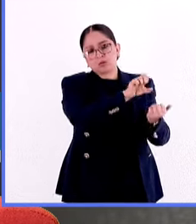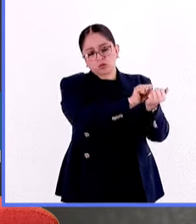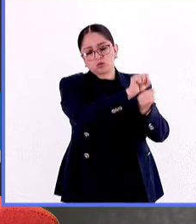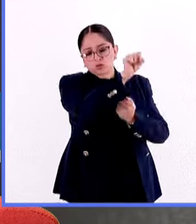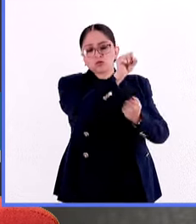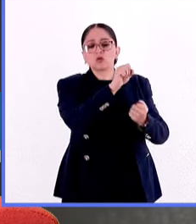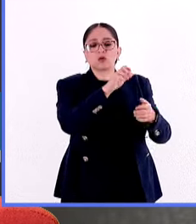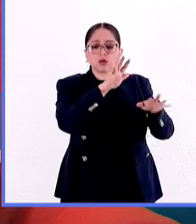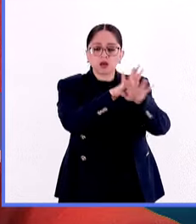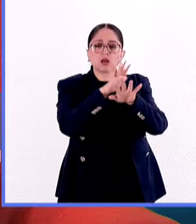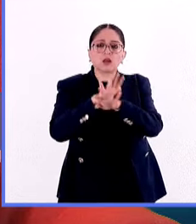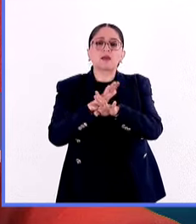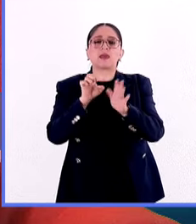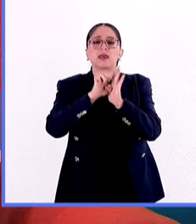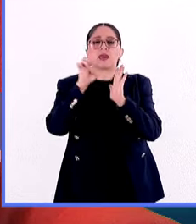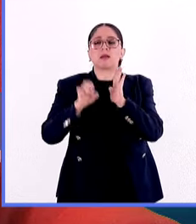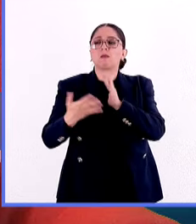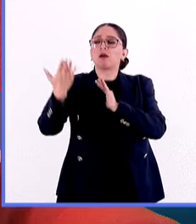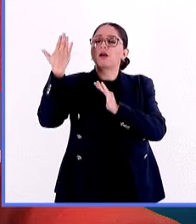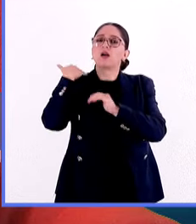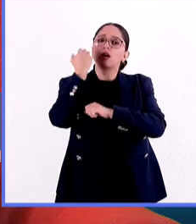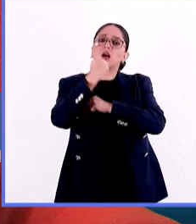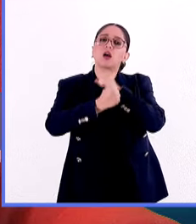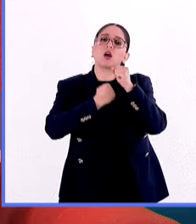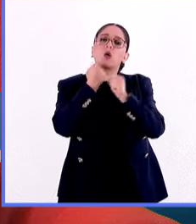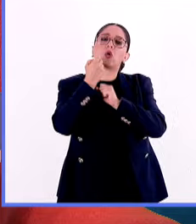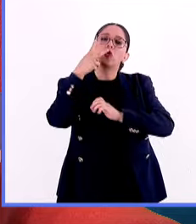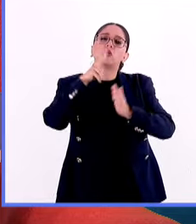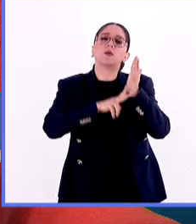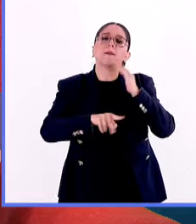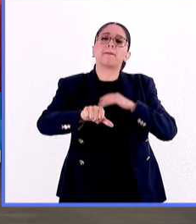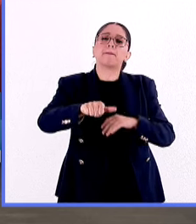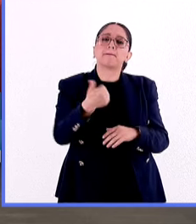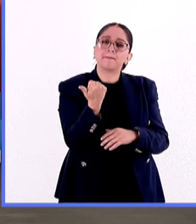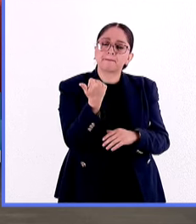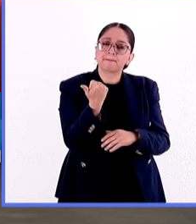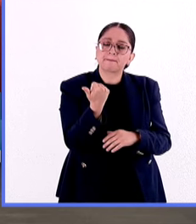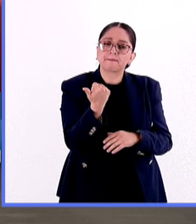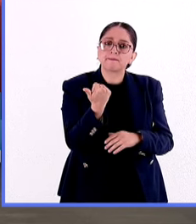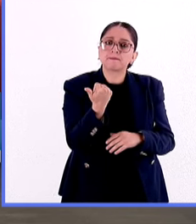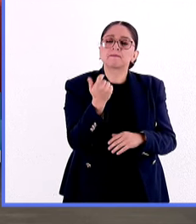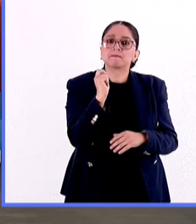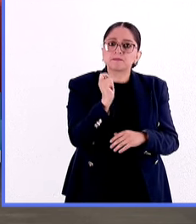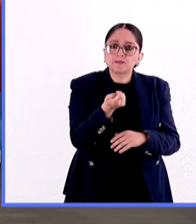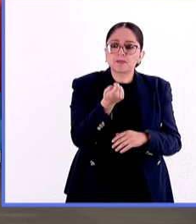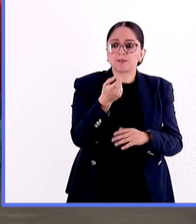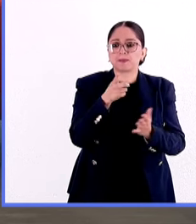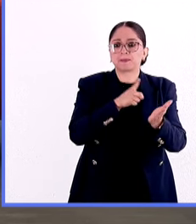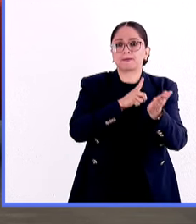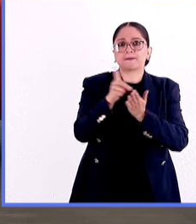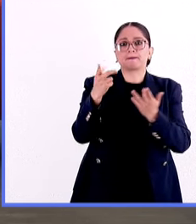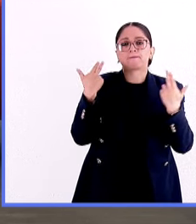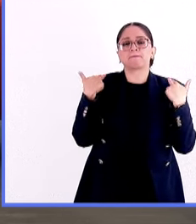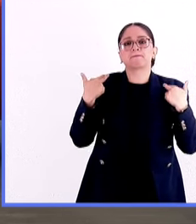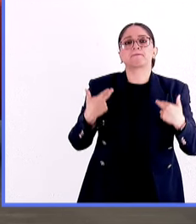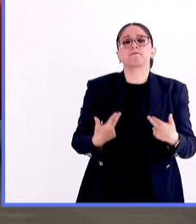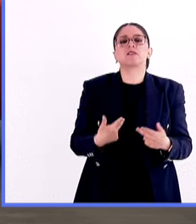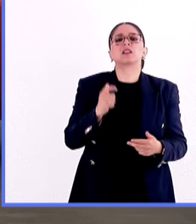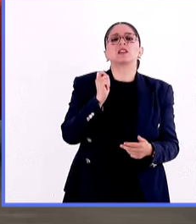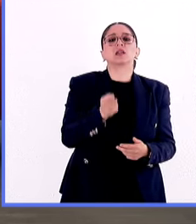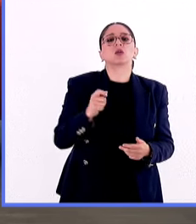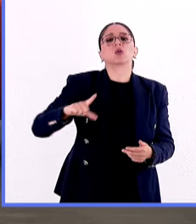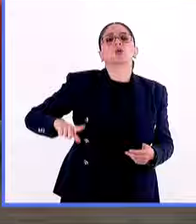tan sustanciales como la del 2011 en la que en materia de derechos humanos se dice que el gobierno